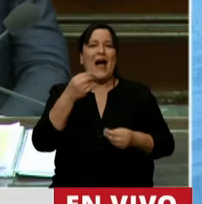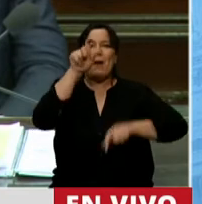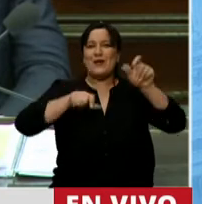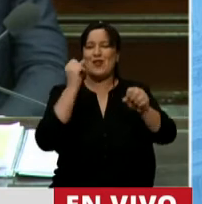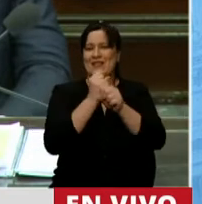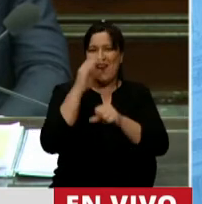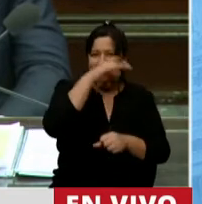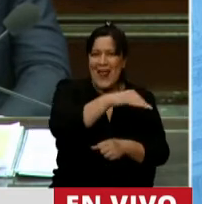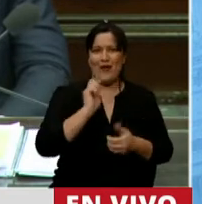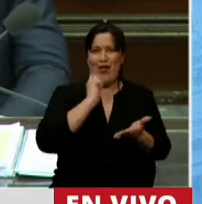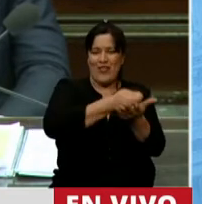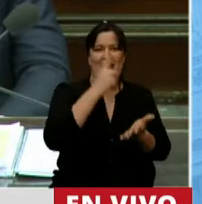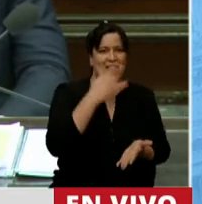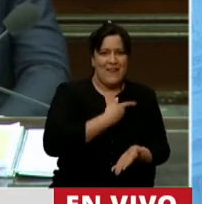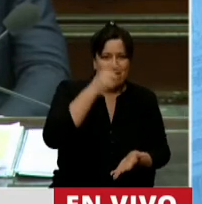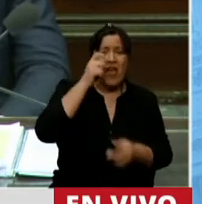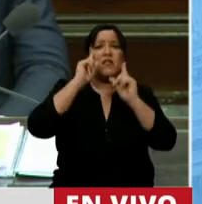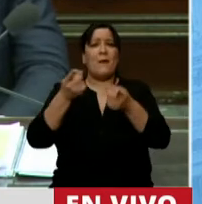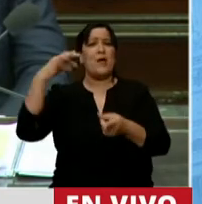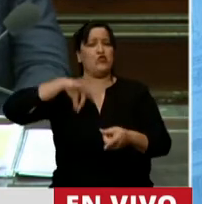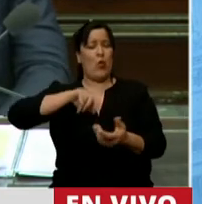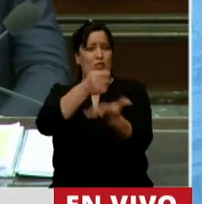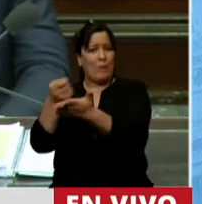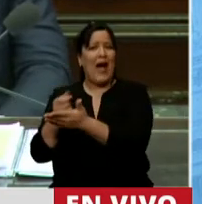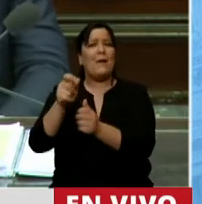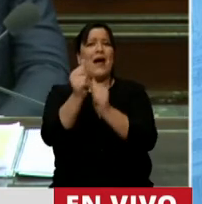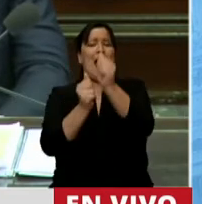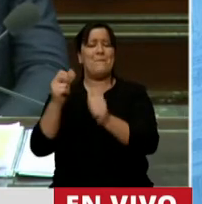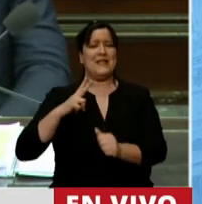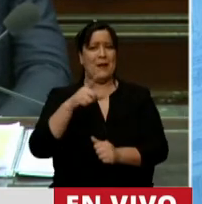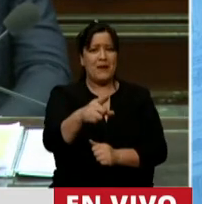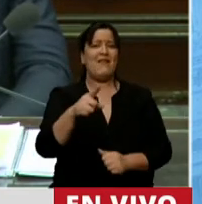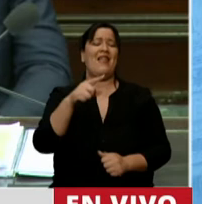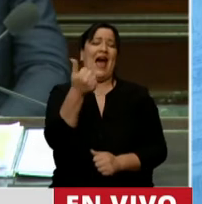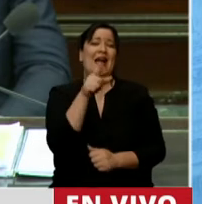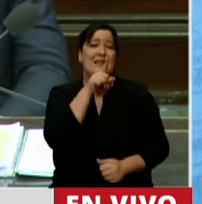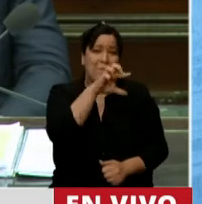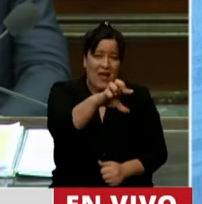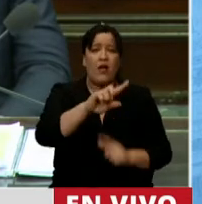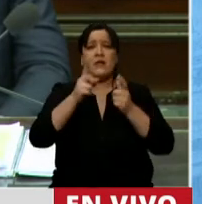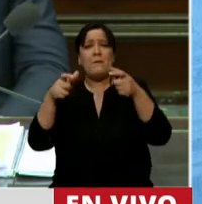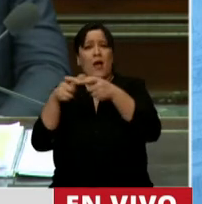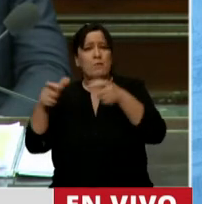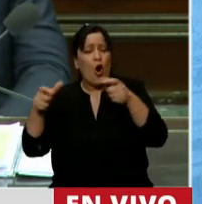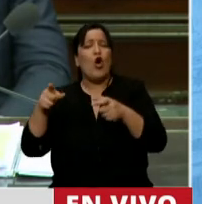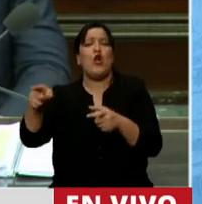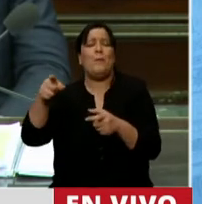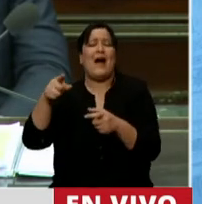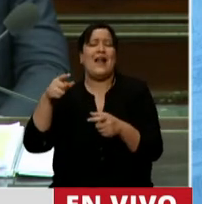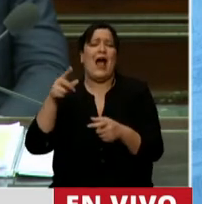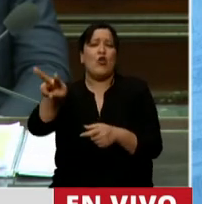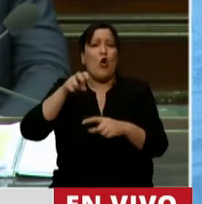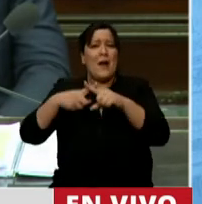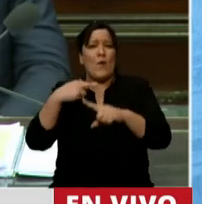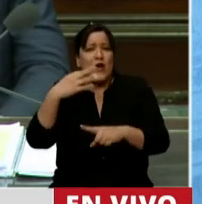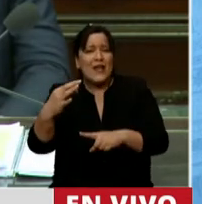2.700.000 de salario ATP para las empresas privadas, bonos para la asignación universal, jubilaciones,